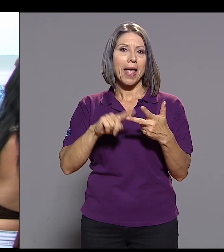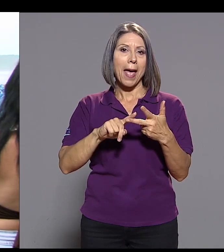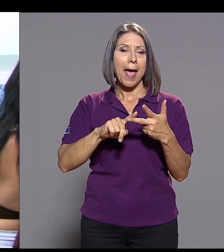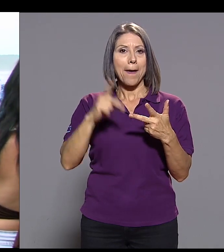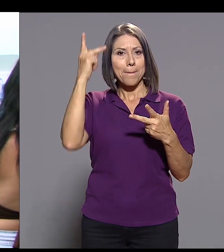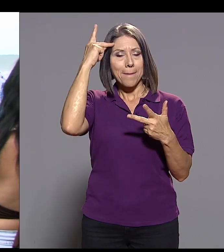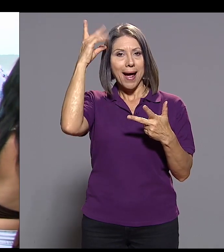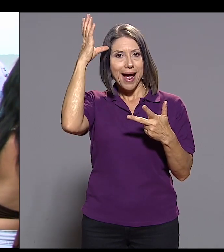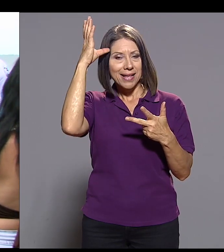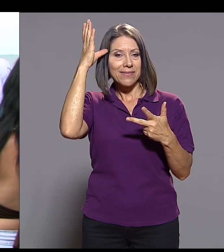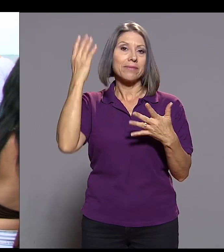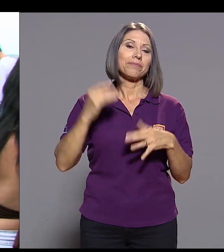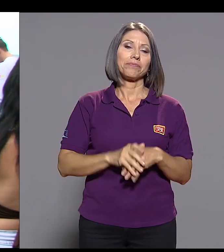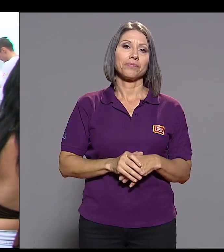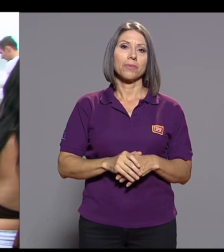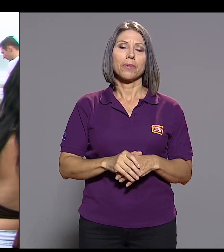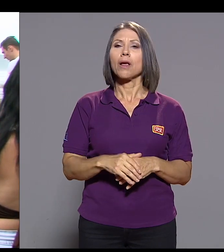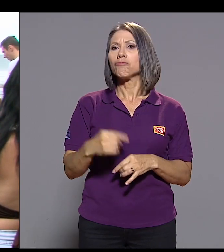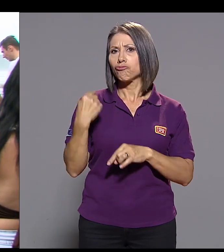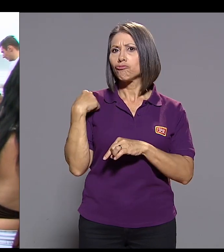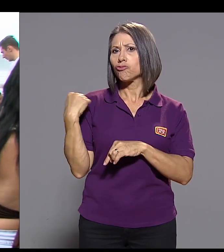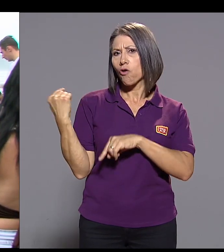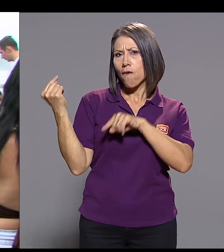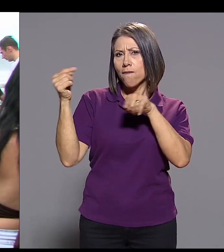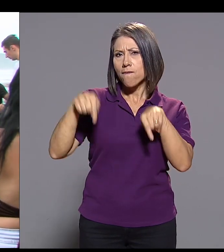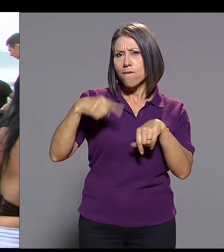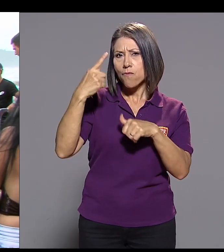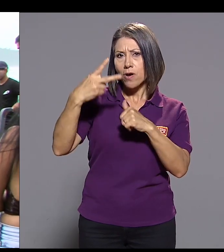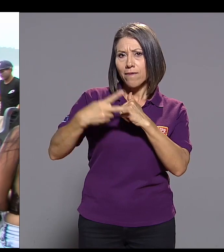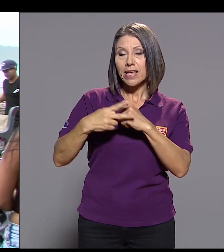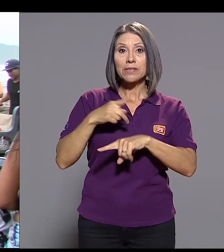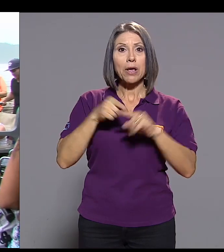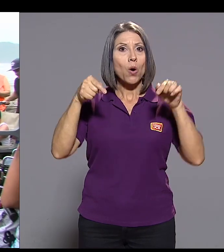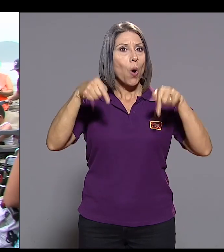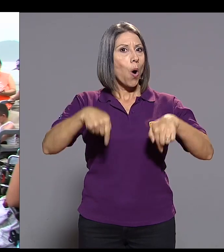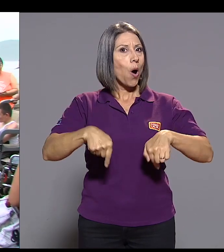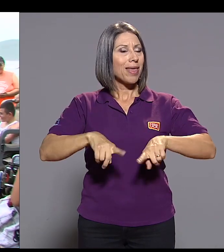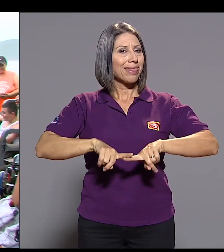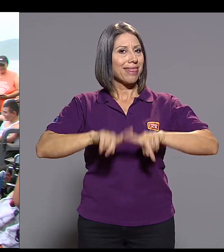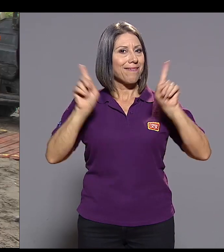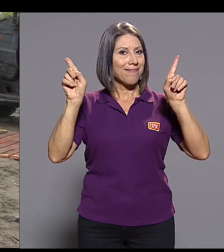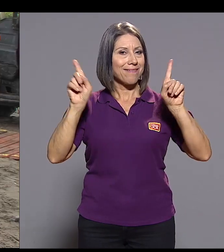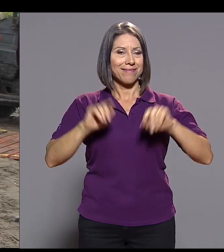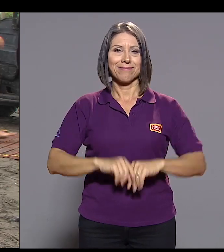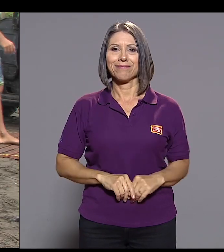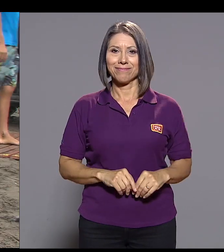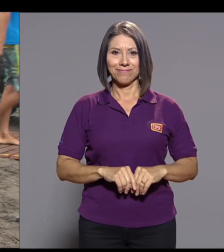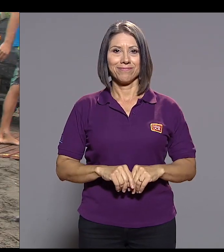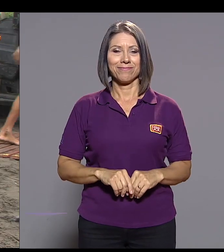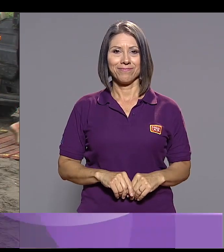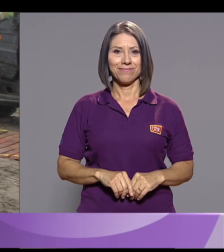parálisis cerebral. Sí, he venido una vez pero hoy fue totalmente diferente